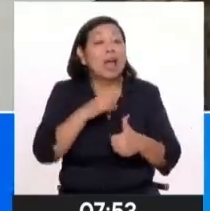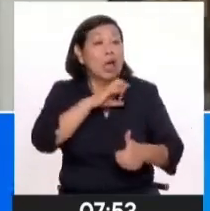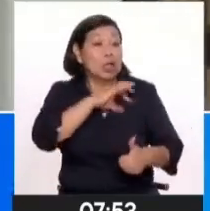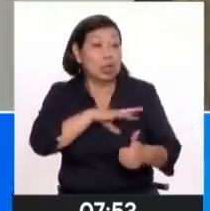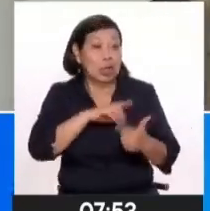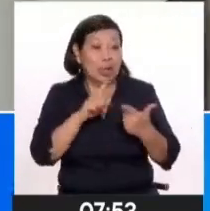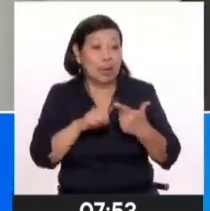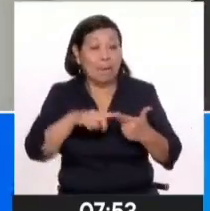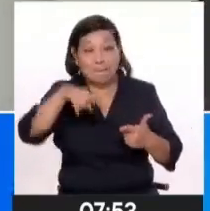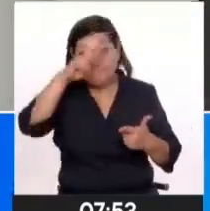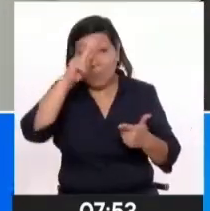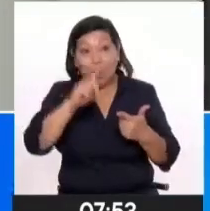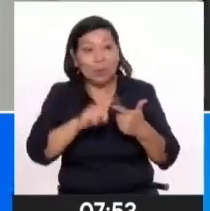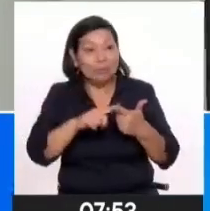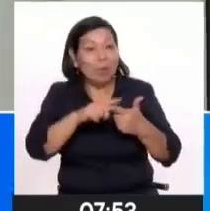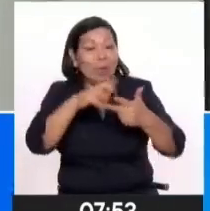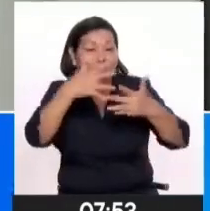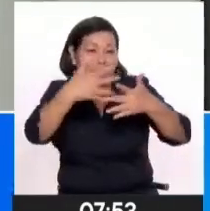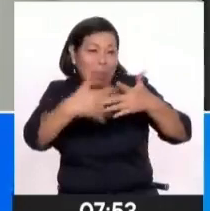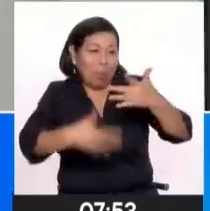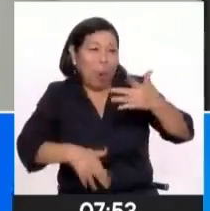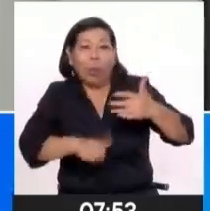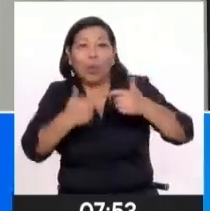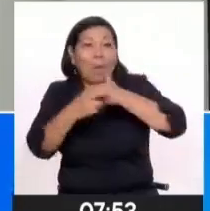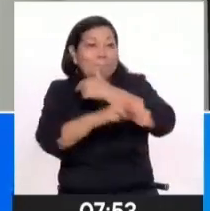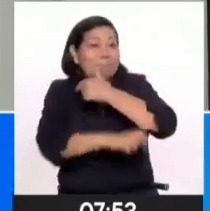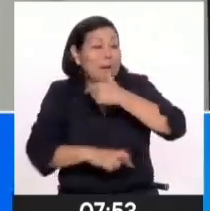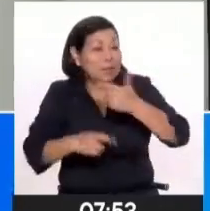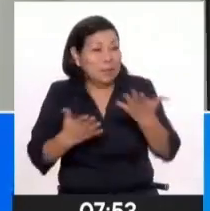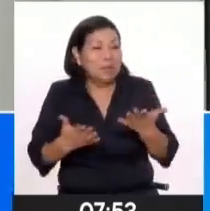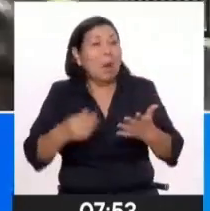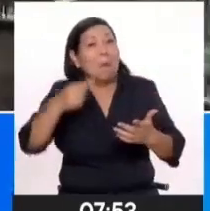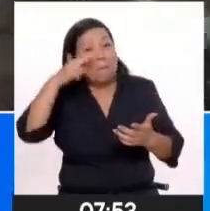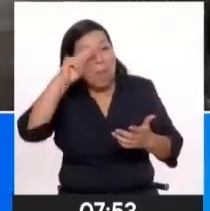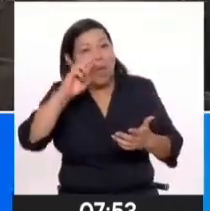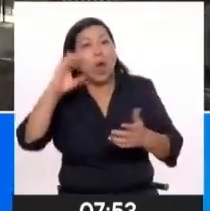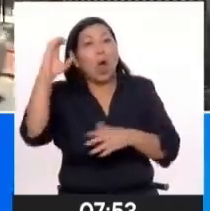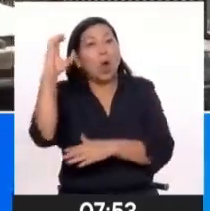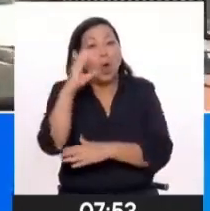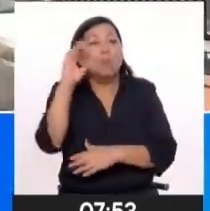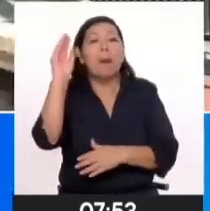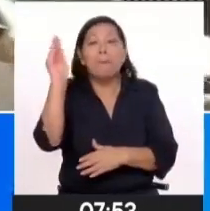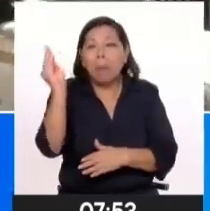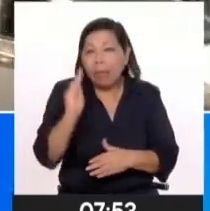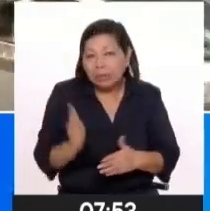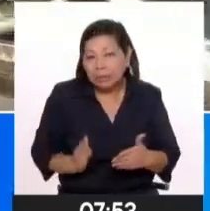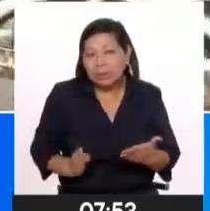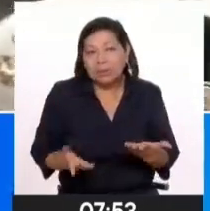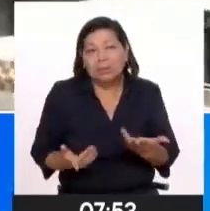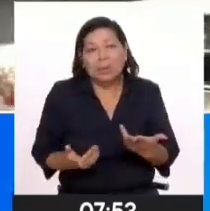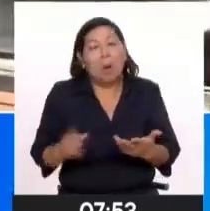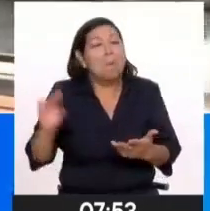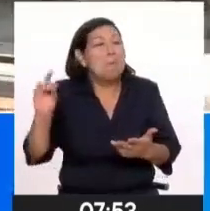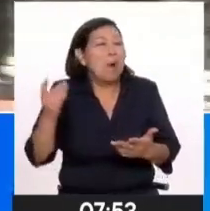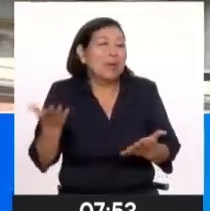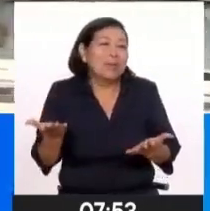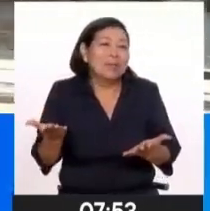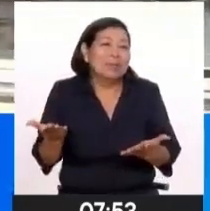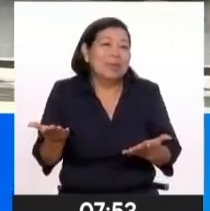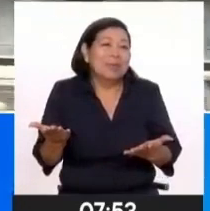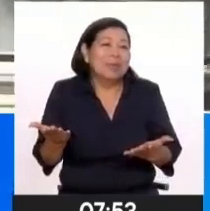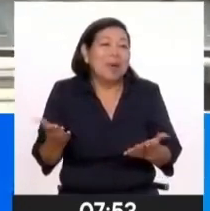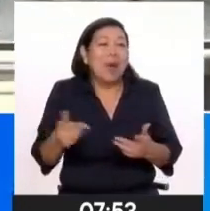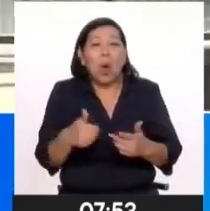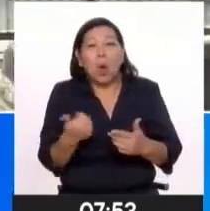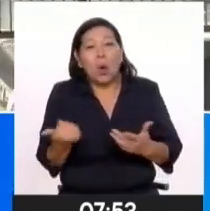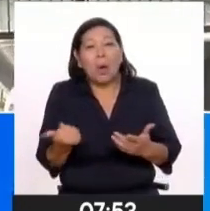sol peruano. Sin embargo, precisó lo que mueve al tipo de cambio son los grandes flujos. El sol es